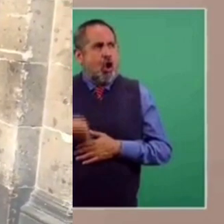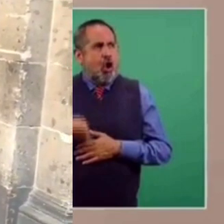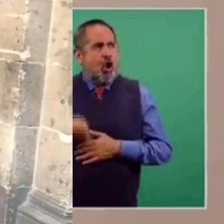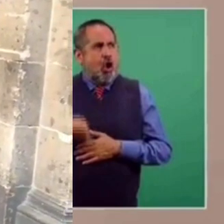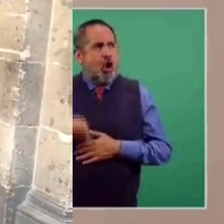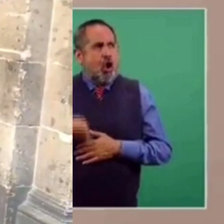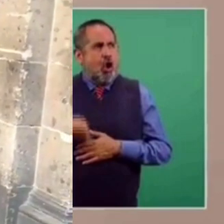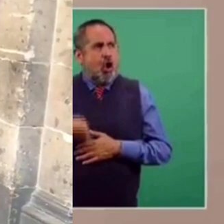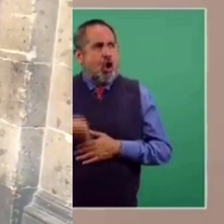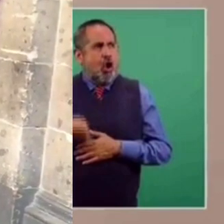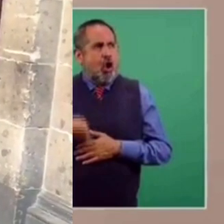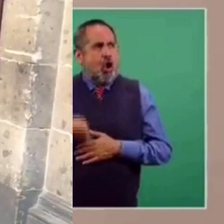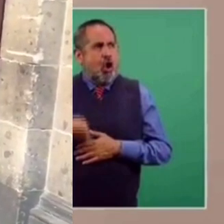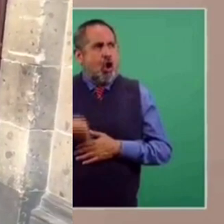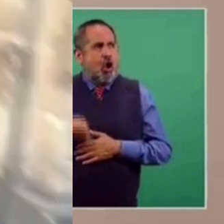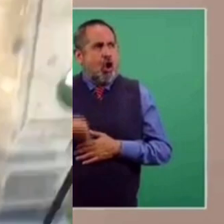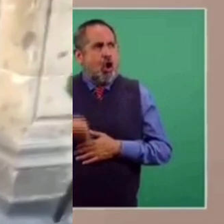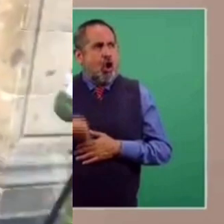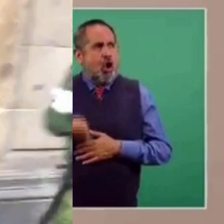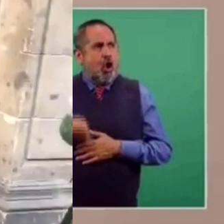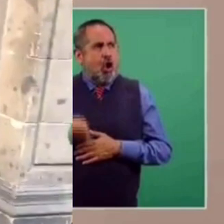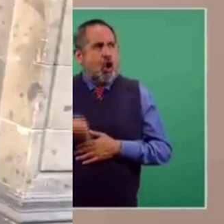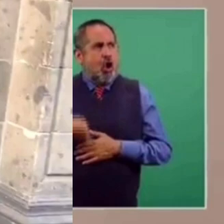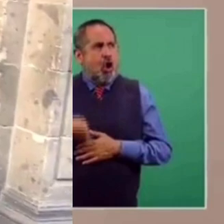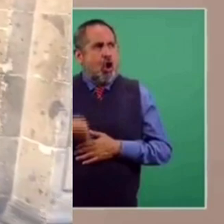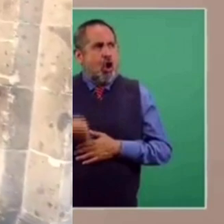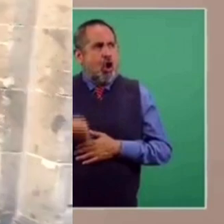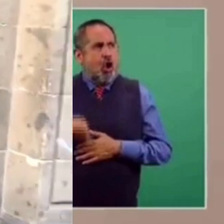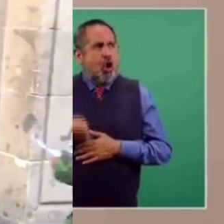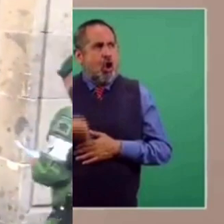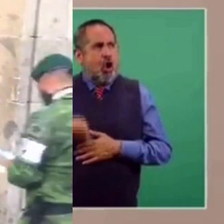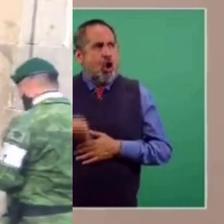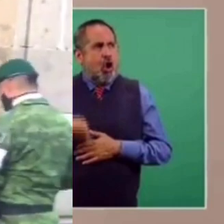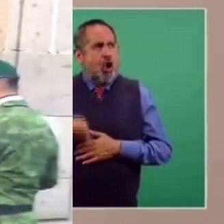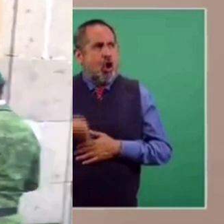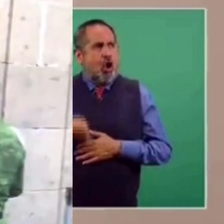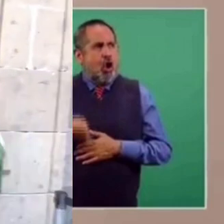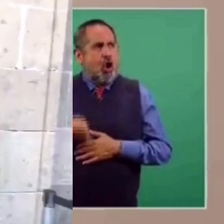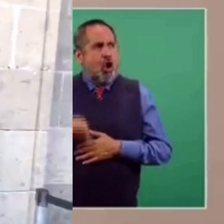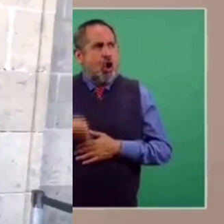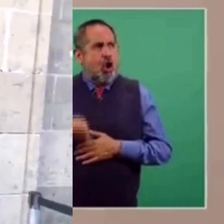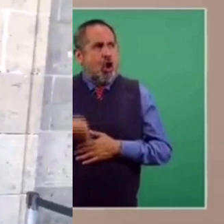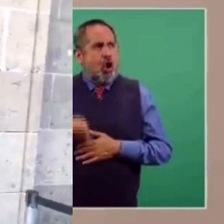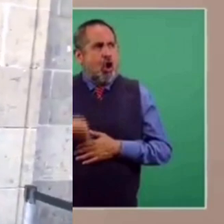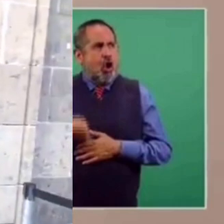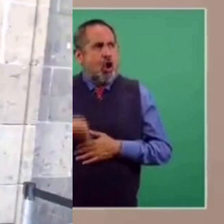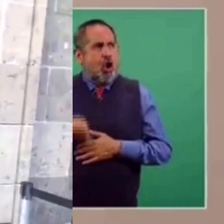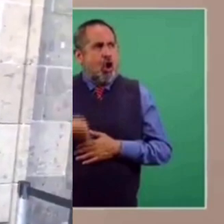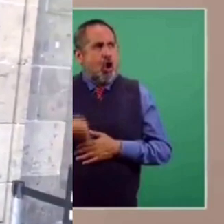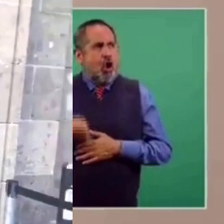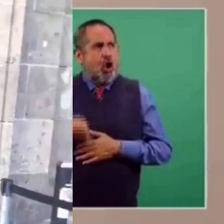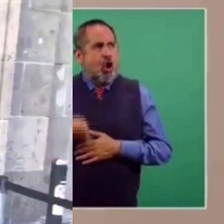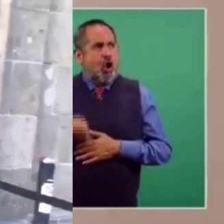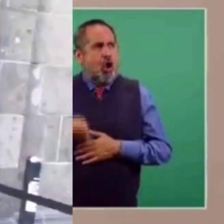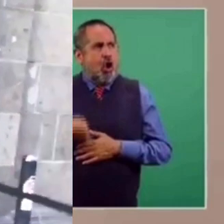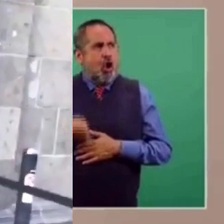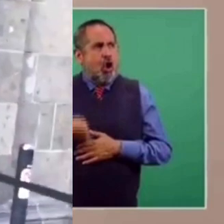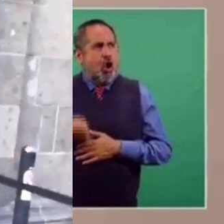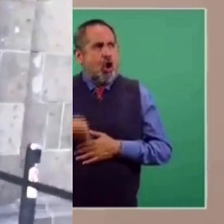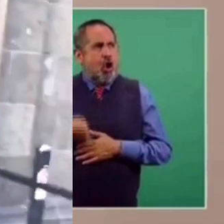estuvo aquí cuidándose. ¿Cuánto tardaría más en regresar, subsecretario? Dos o tres días.